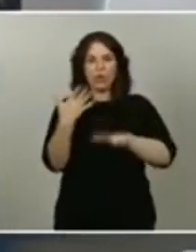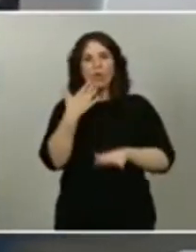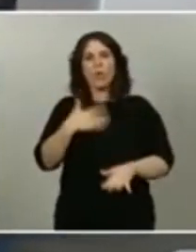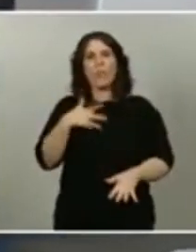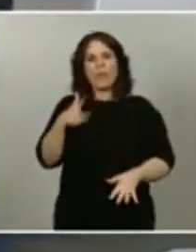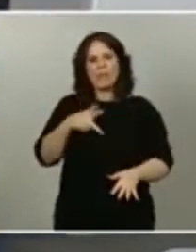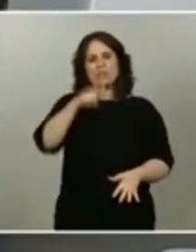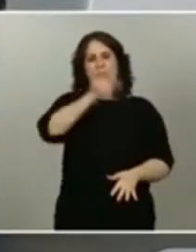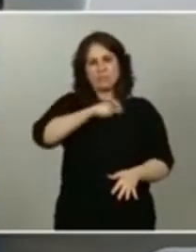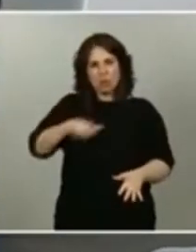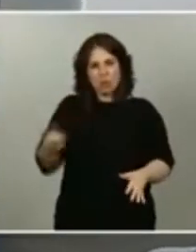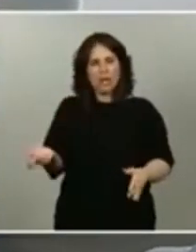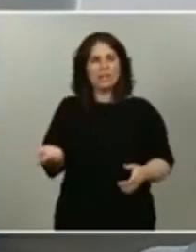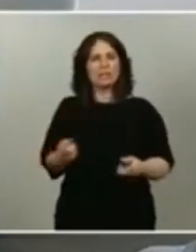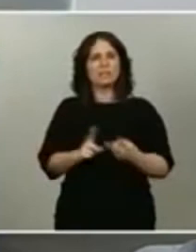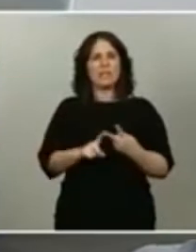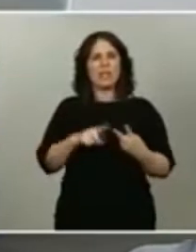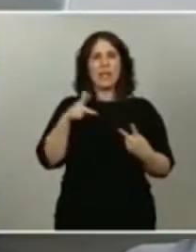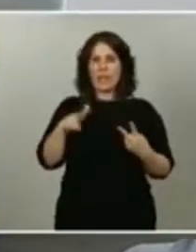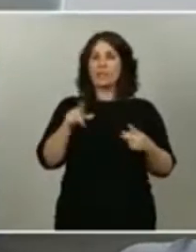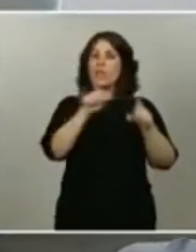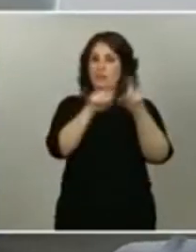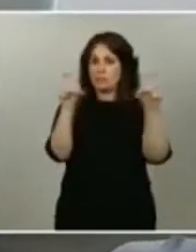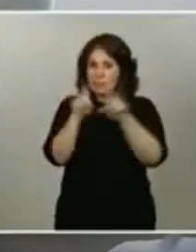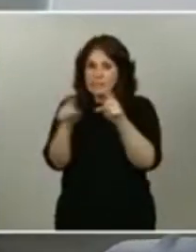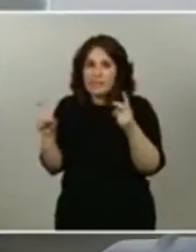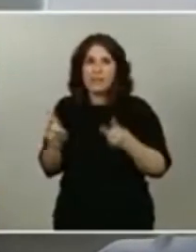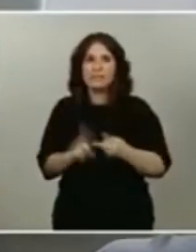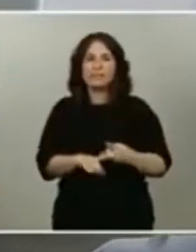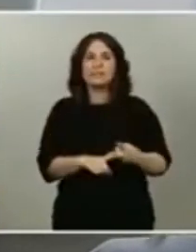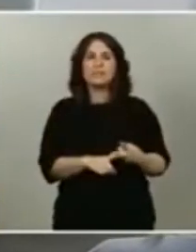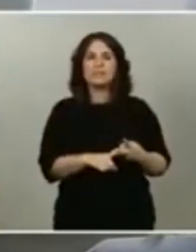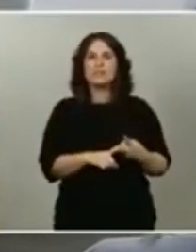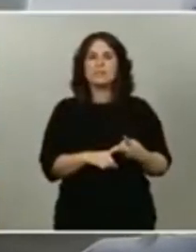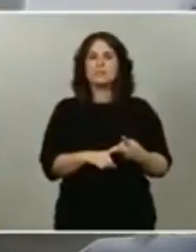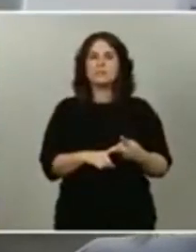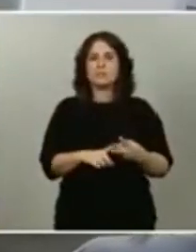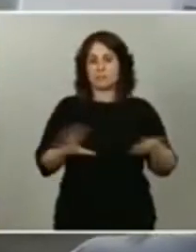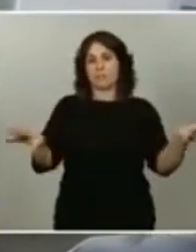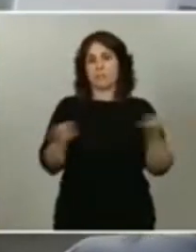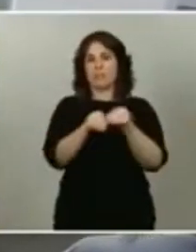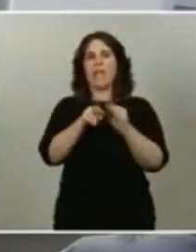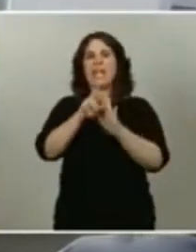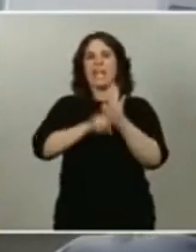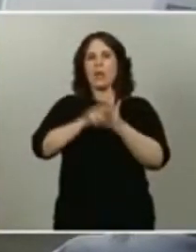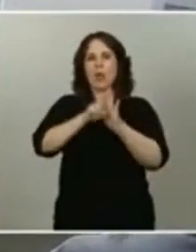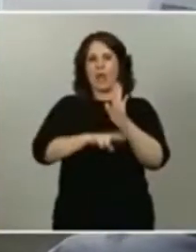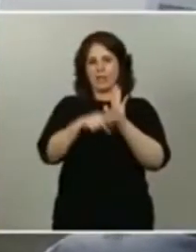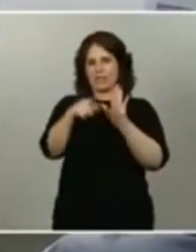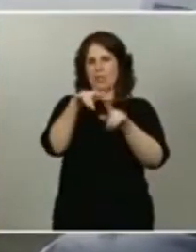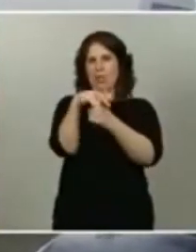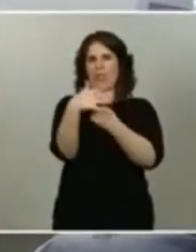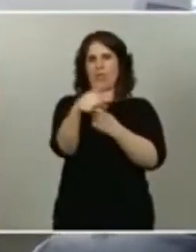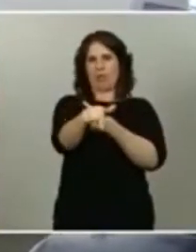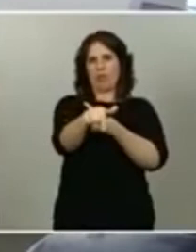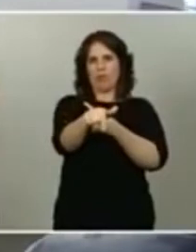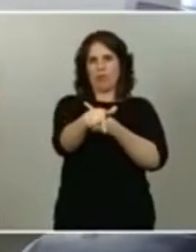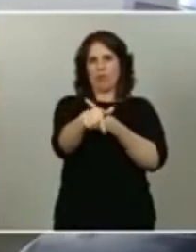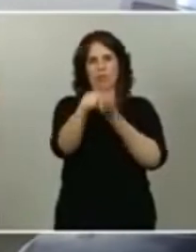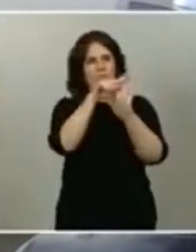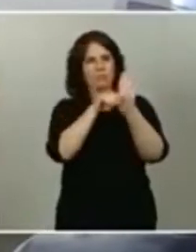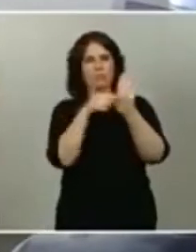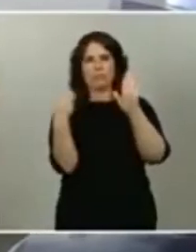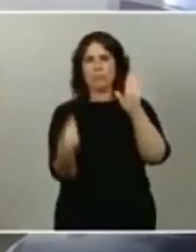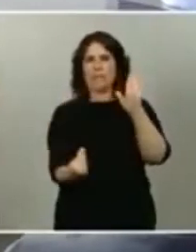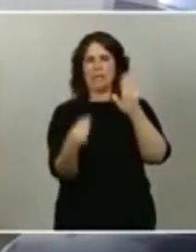términos de derechos de las empresas, en definitiva, de regulación de esa situación, para que no se provoque, por una parte, una